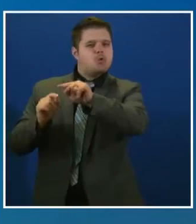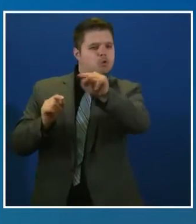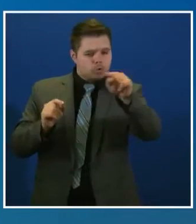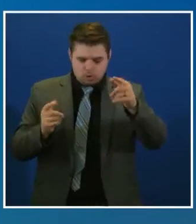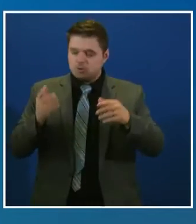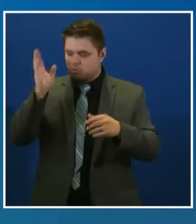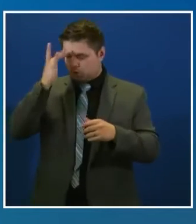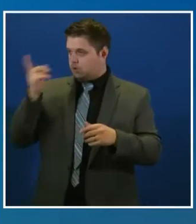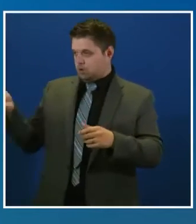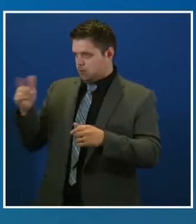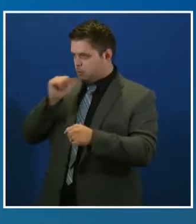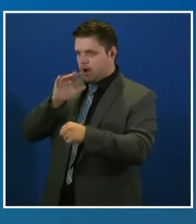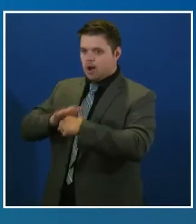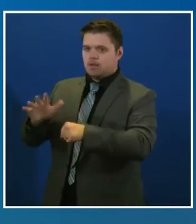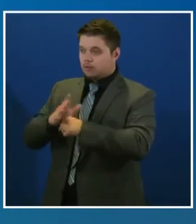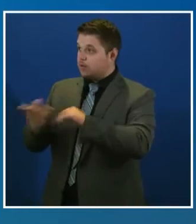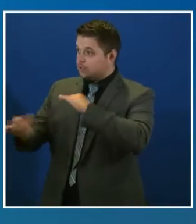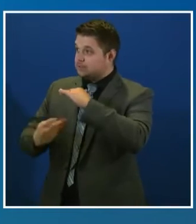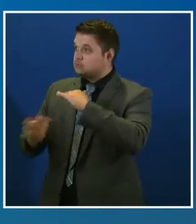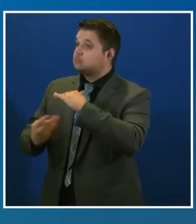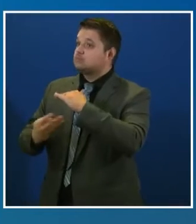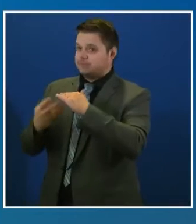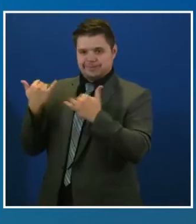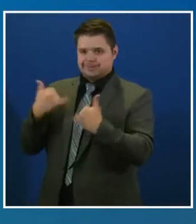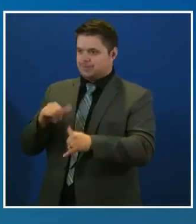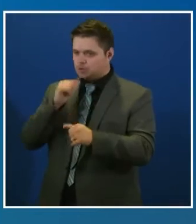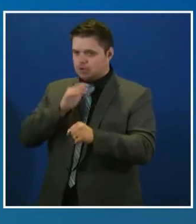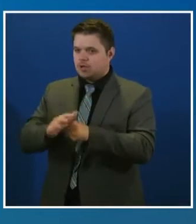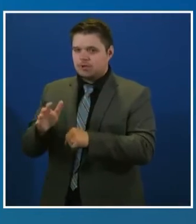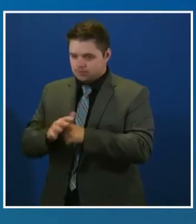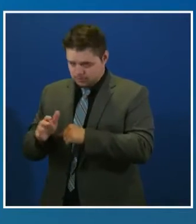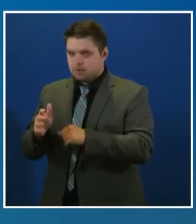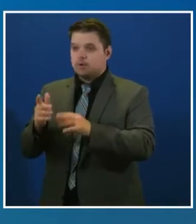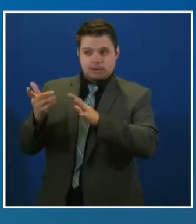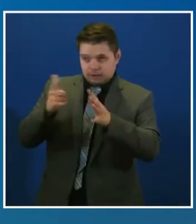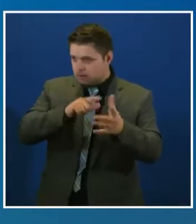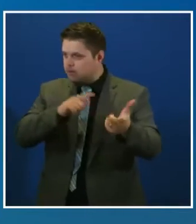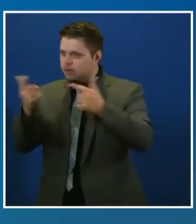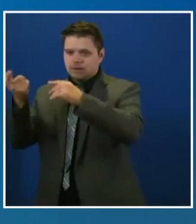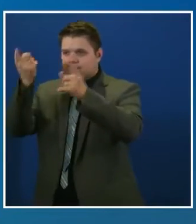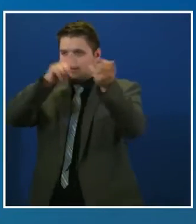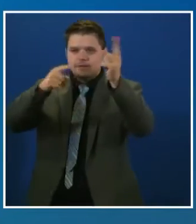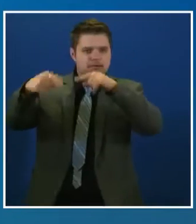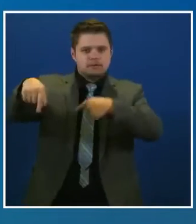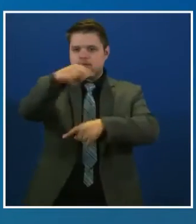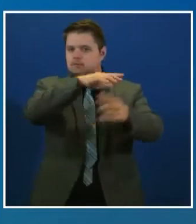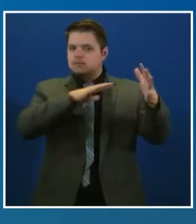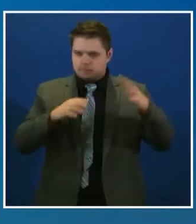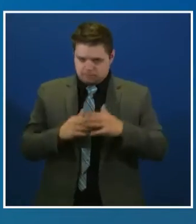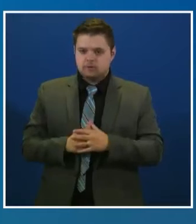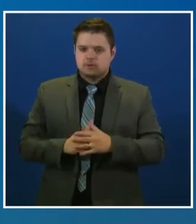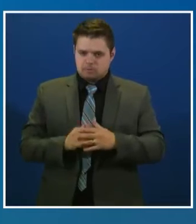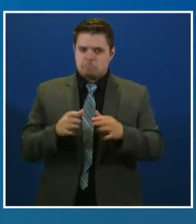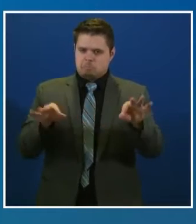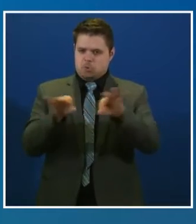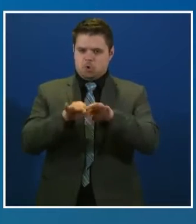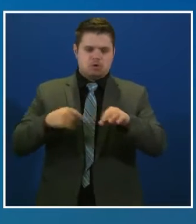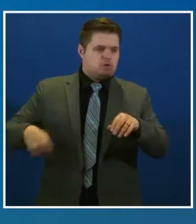desproporcionadamente afectadas por el virus para asegurar un acceso más equitativo a las vacunas.